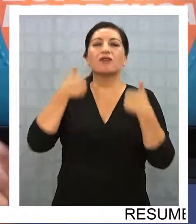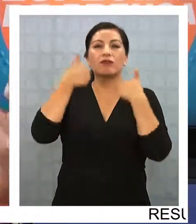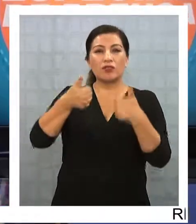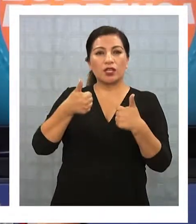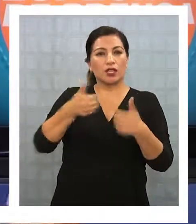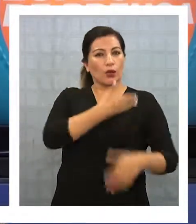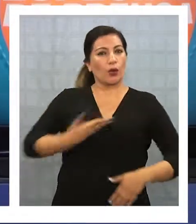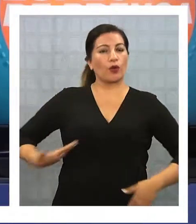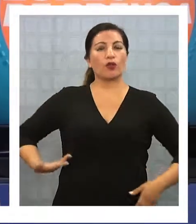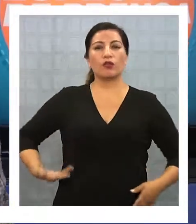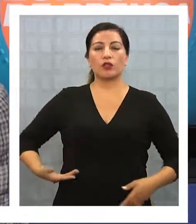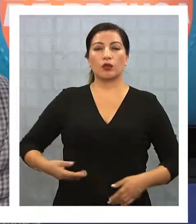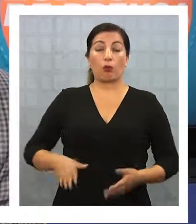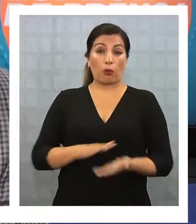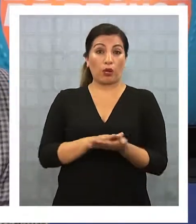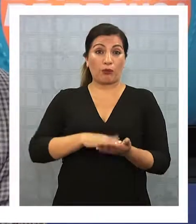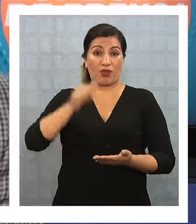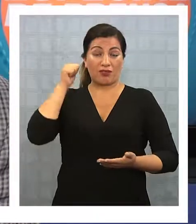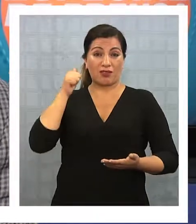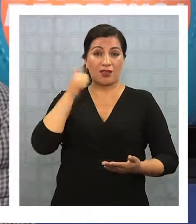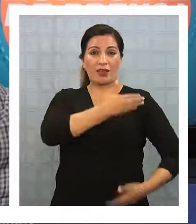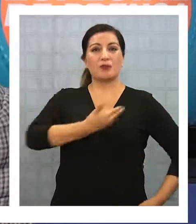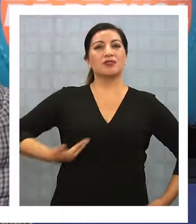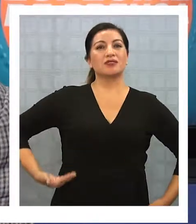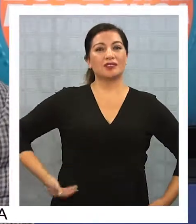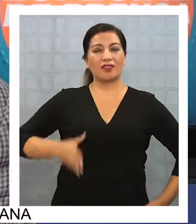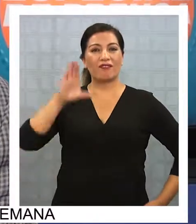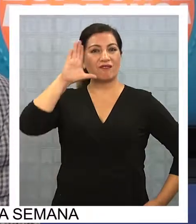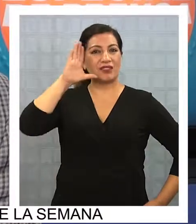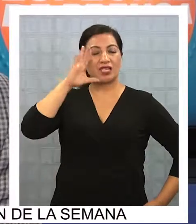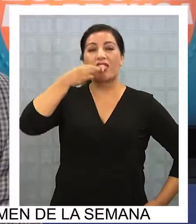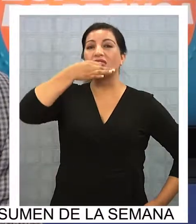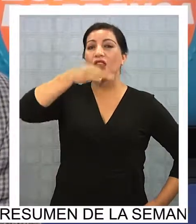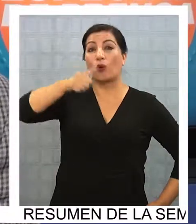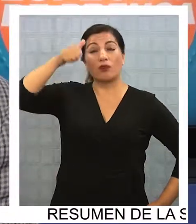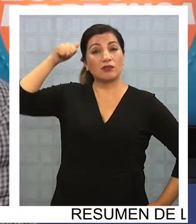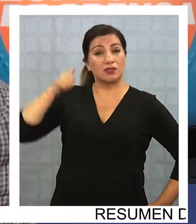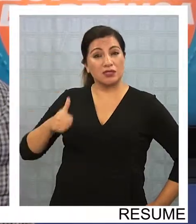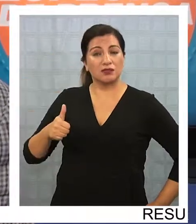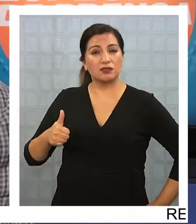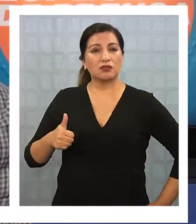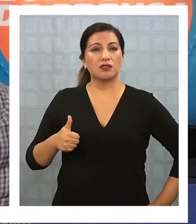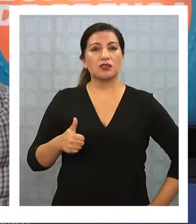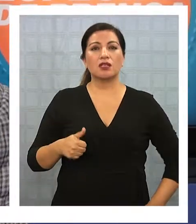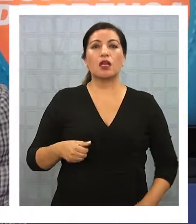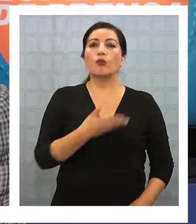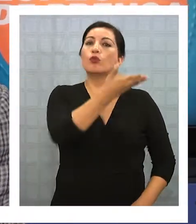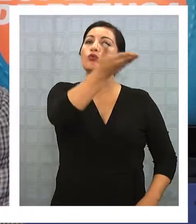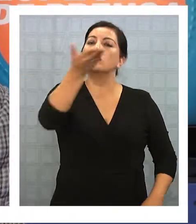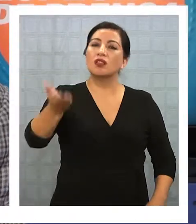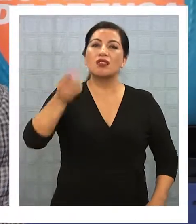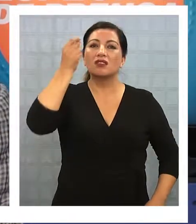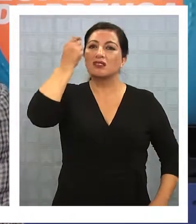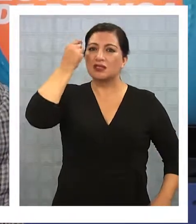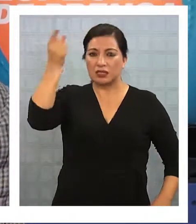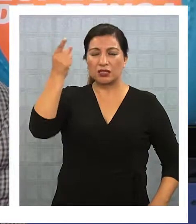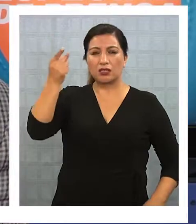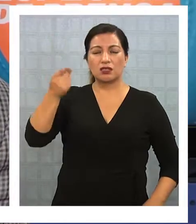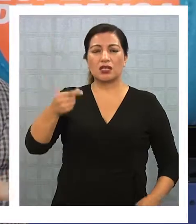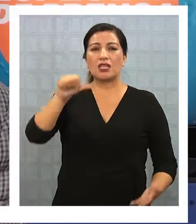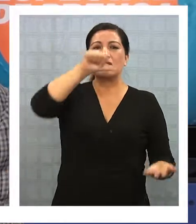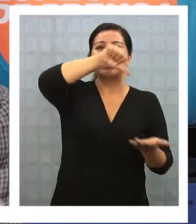base a un proyecto con una mirada a largo plazo y creo que la presidenta la consiguió y la presidenta de hecho dice claramente y hace un llamado al entendimiento al